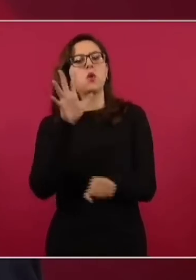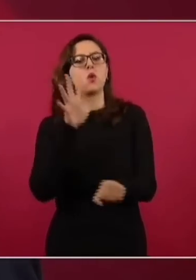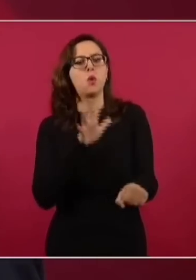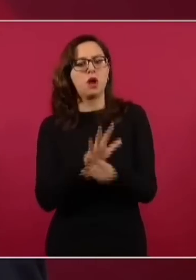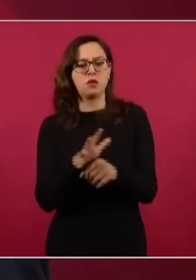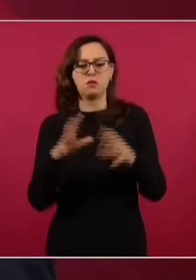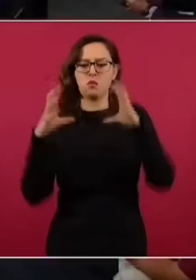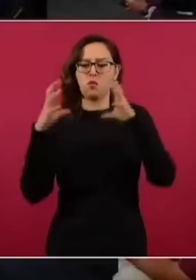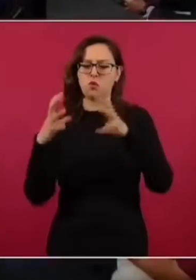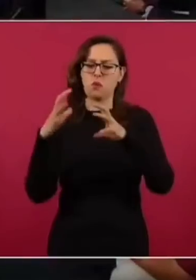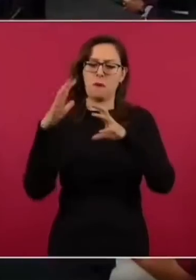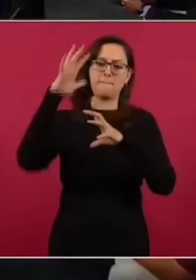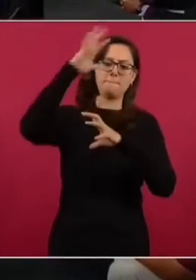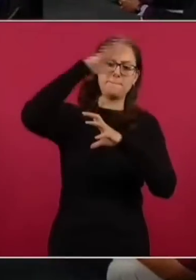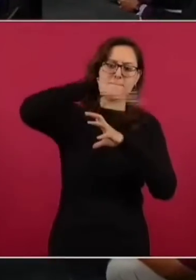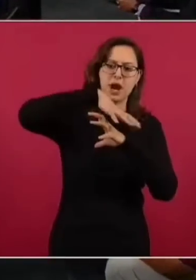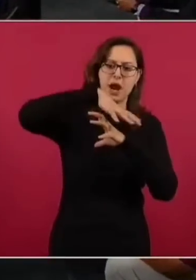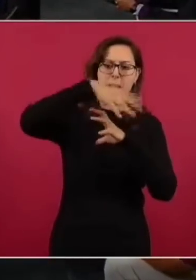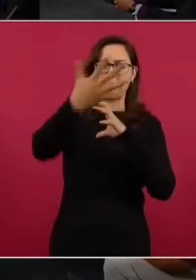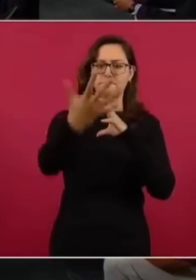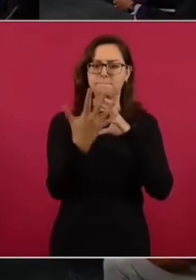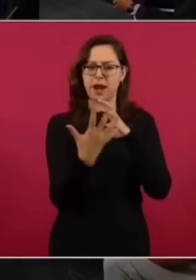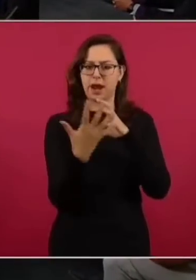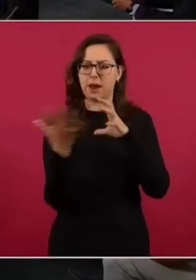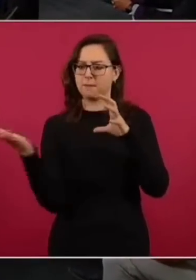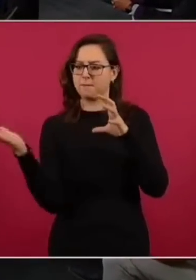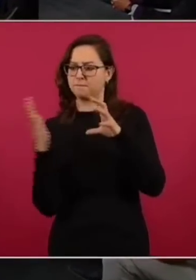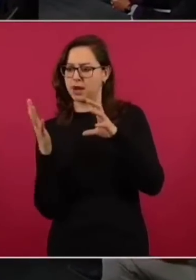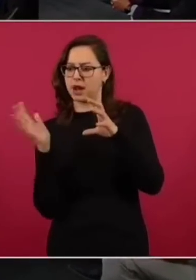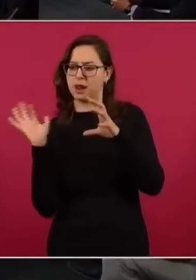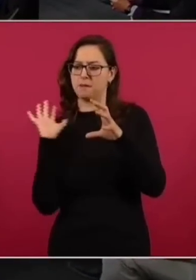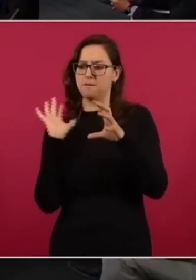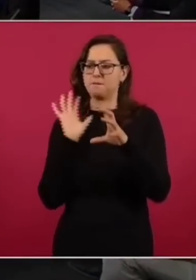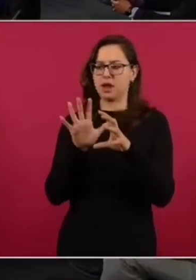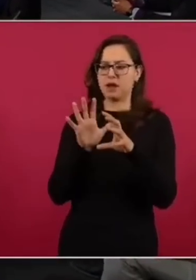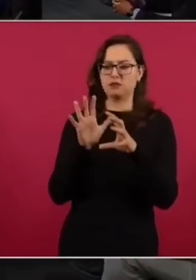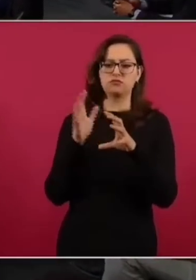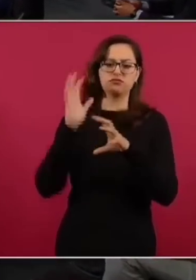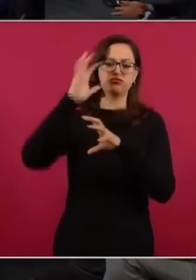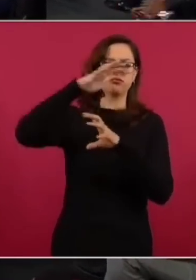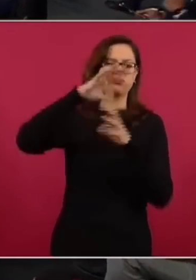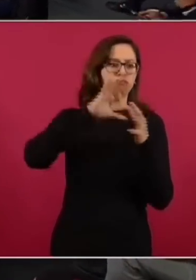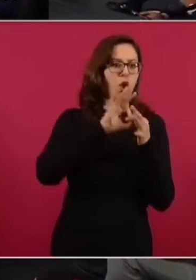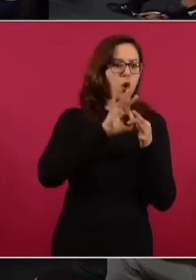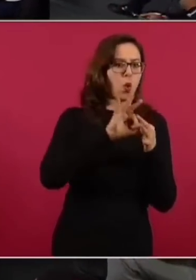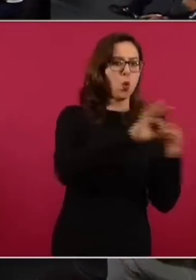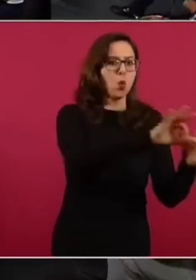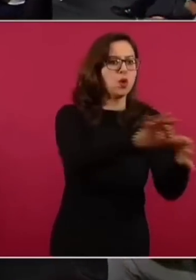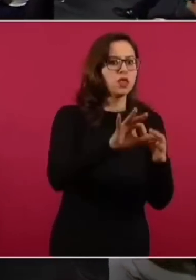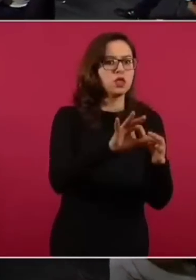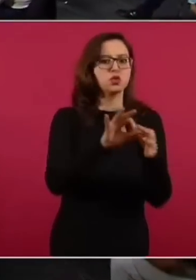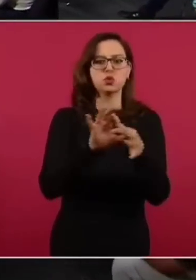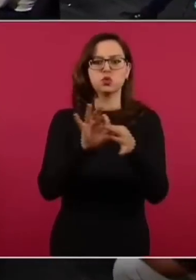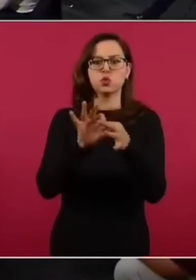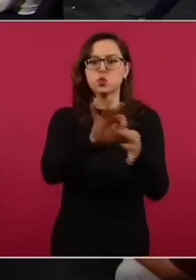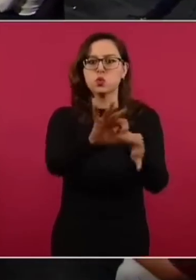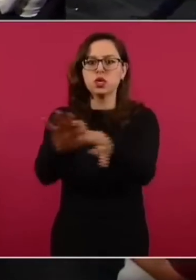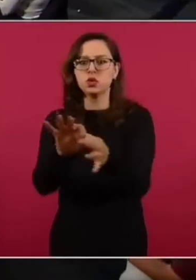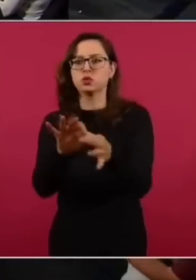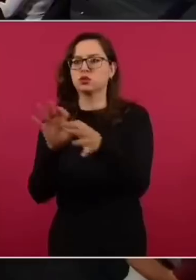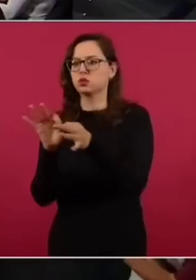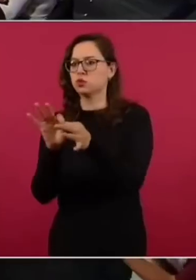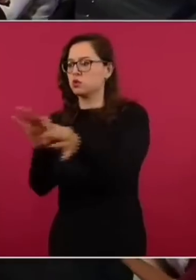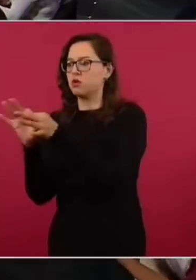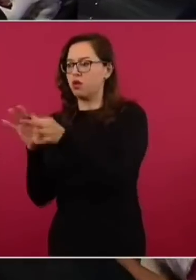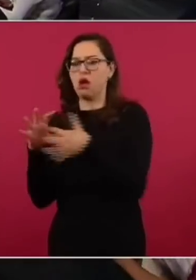América debe integrarse en lo económico, en lo comercial